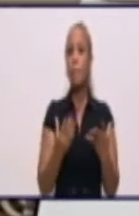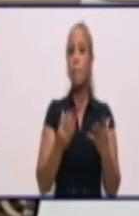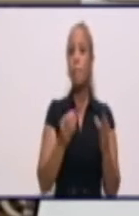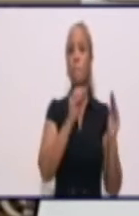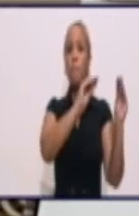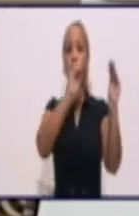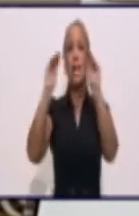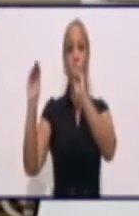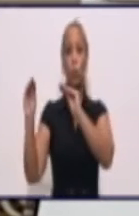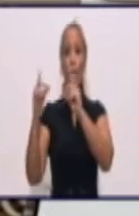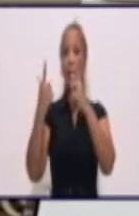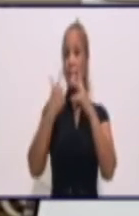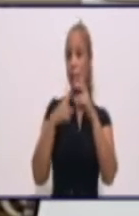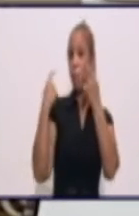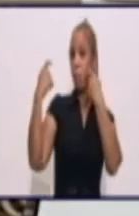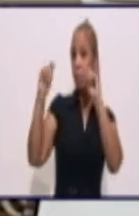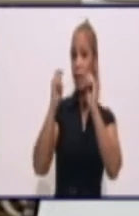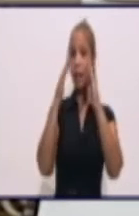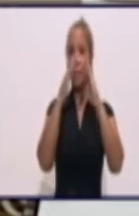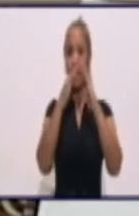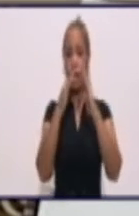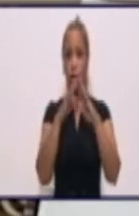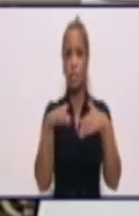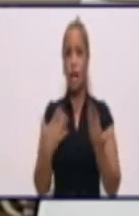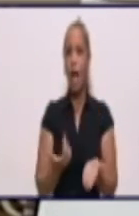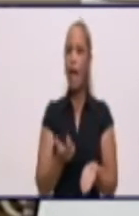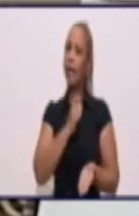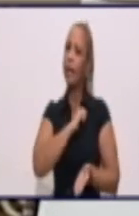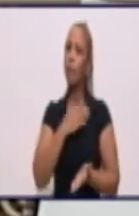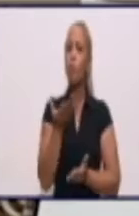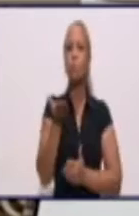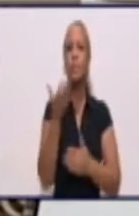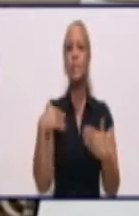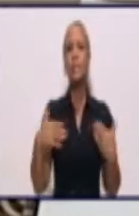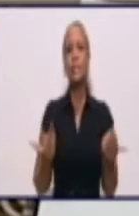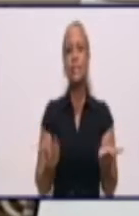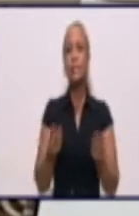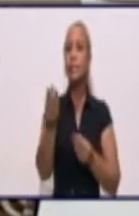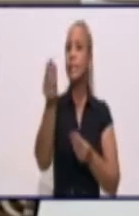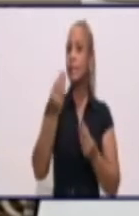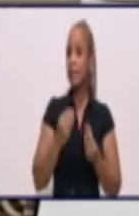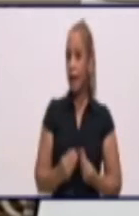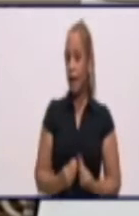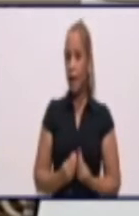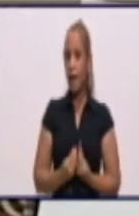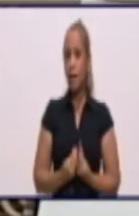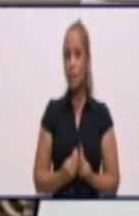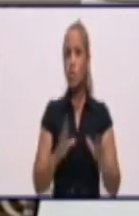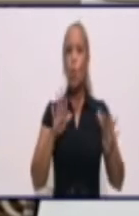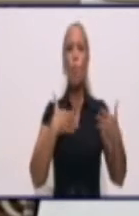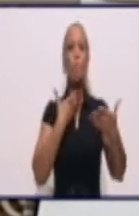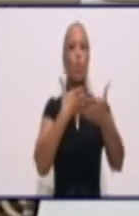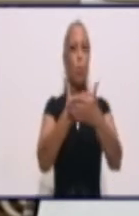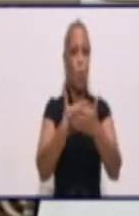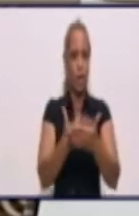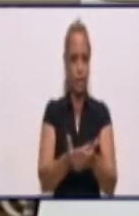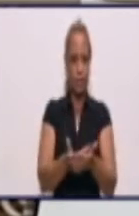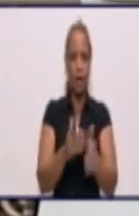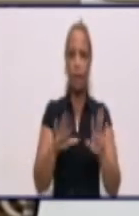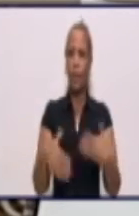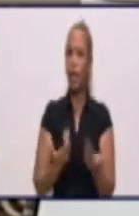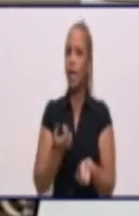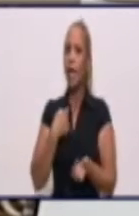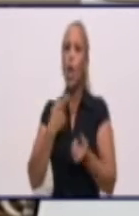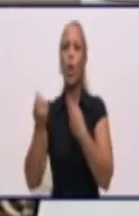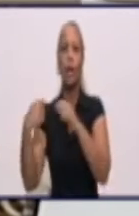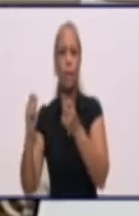ventas de casas. ¿Qué queremos? Incitar a los televidentes a que traigan sus propuestas de qué es lo que